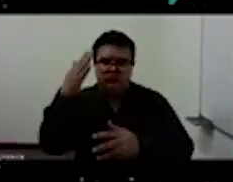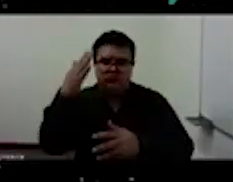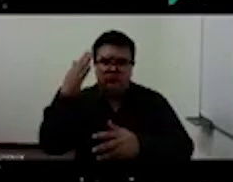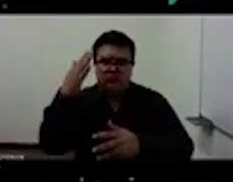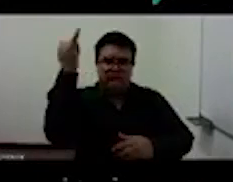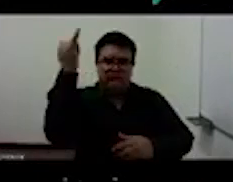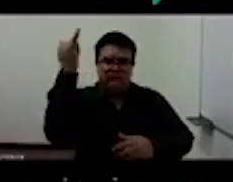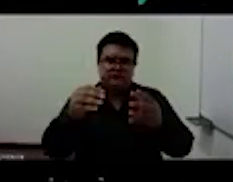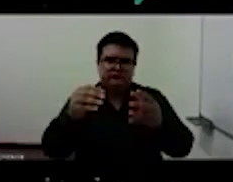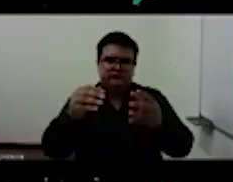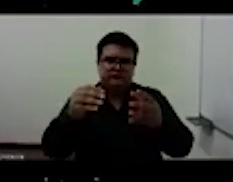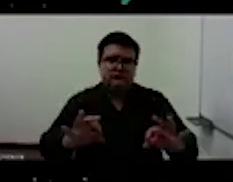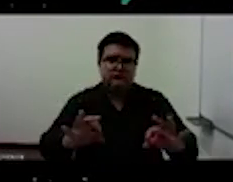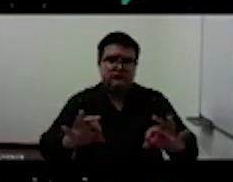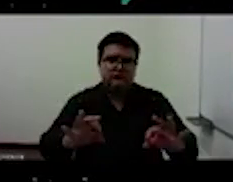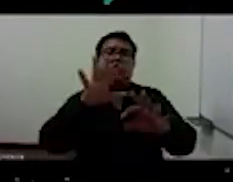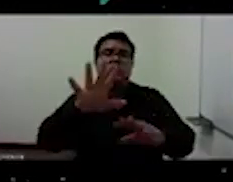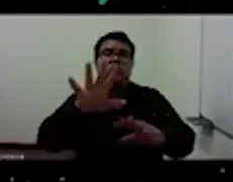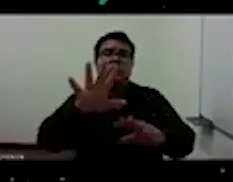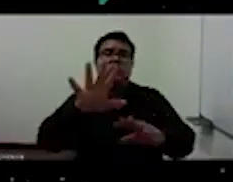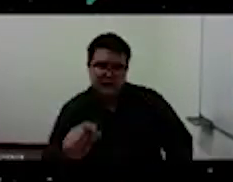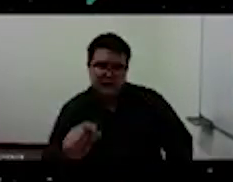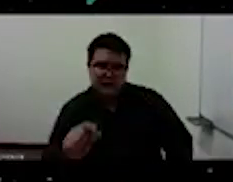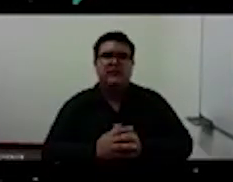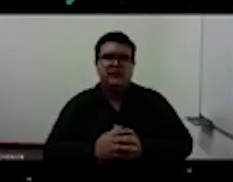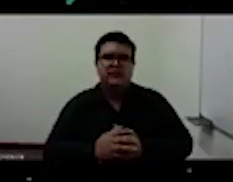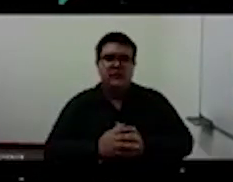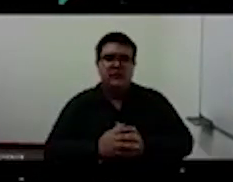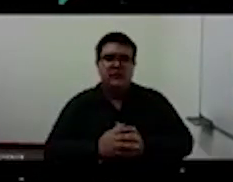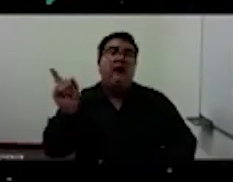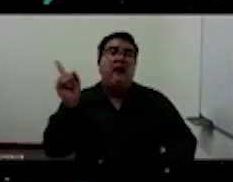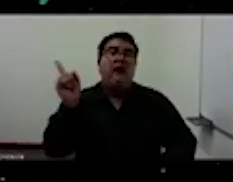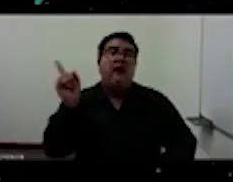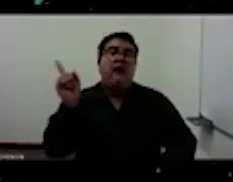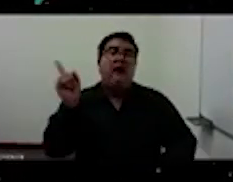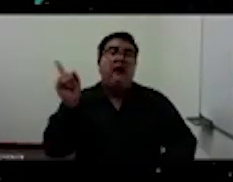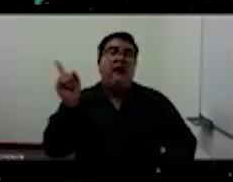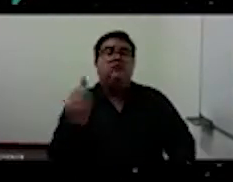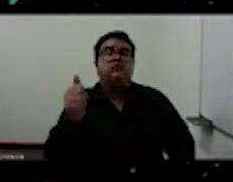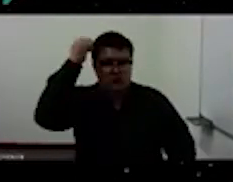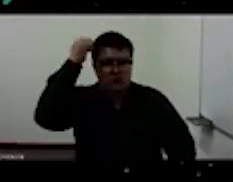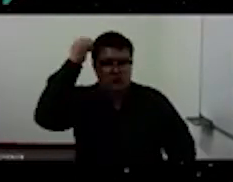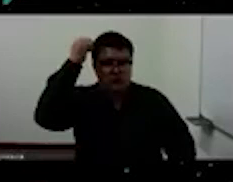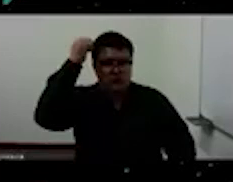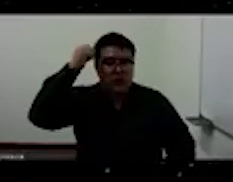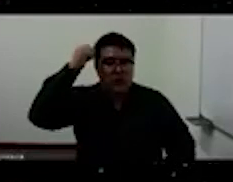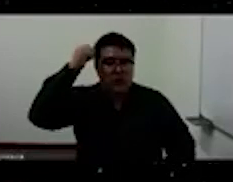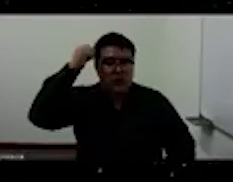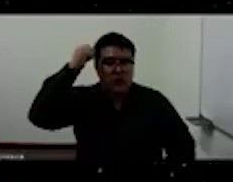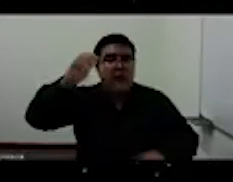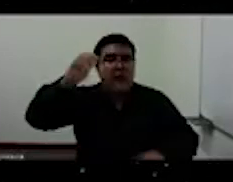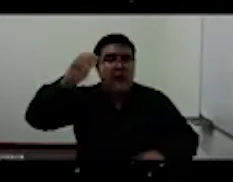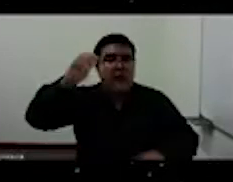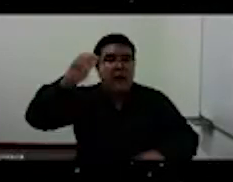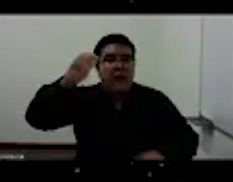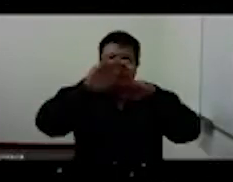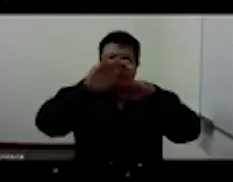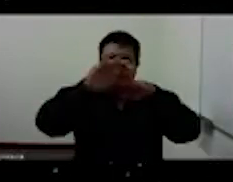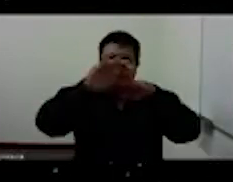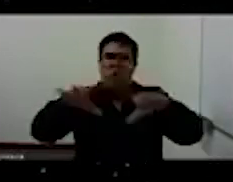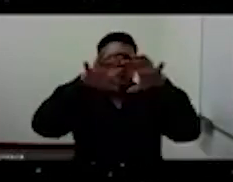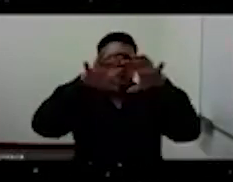Artes de Milano, Italia, durante 12 años y fue docente invitado en varias universidades de todo el mundo.